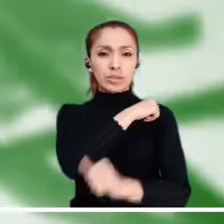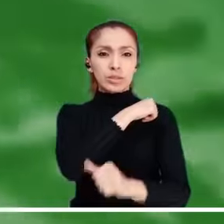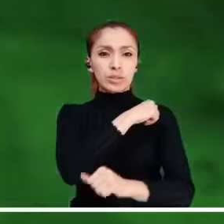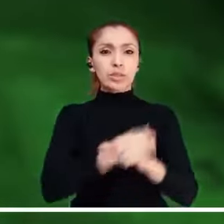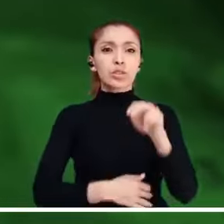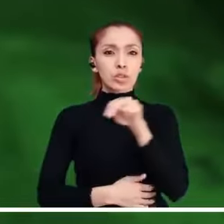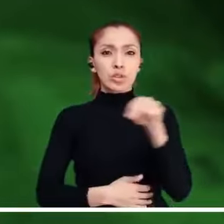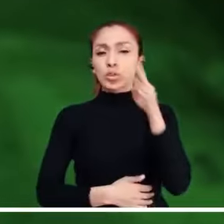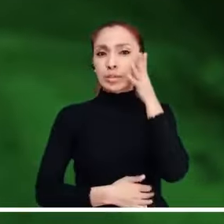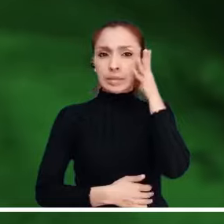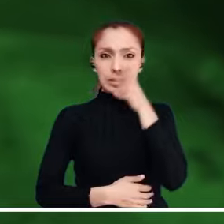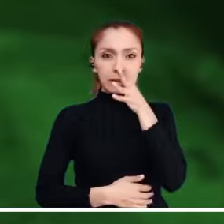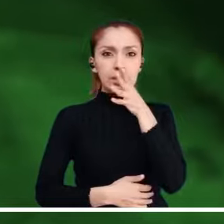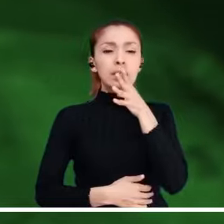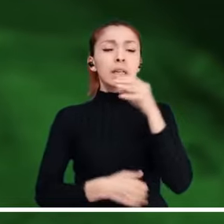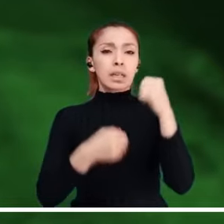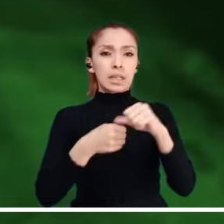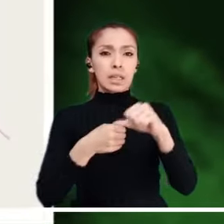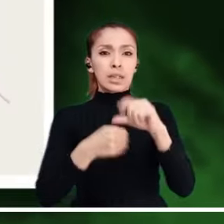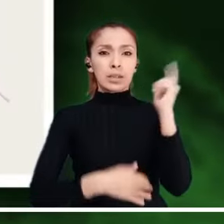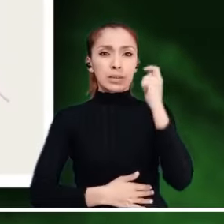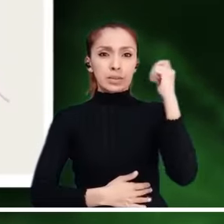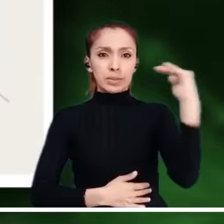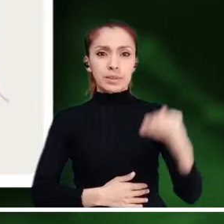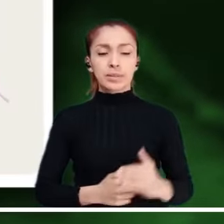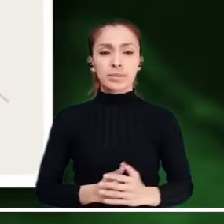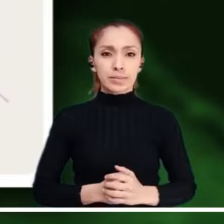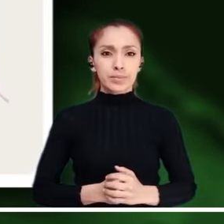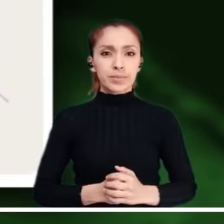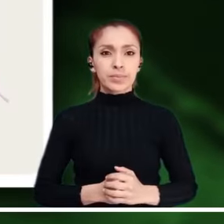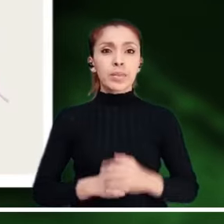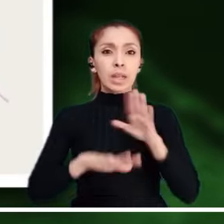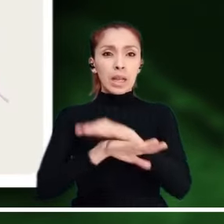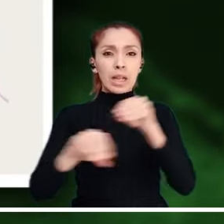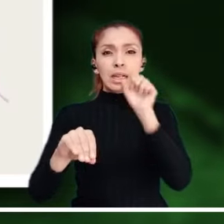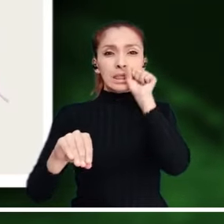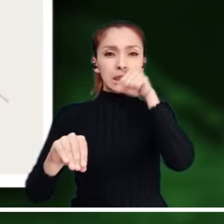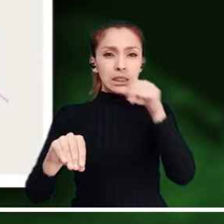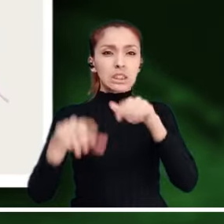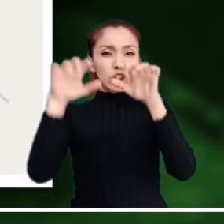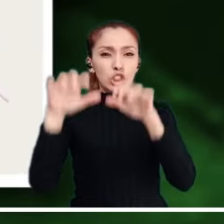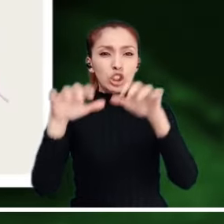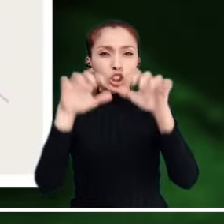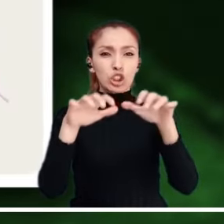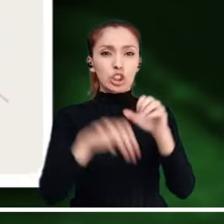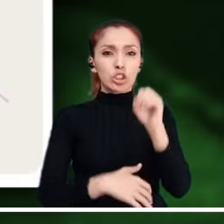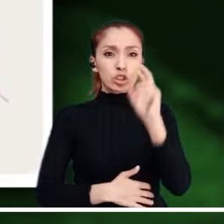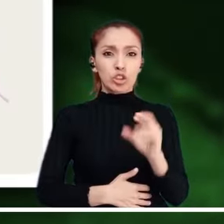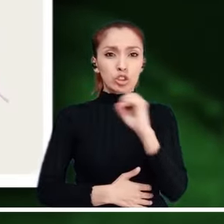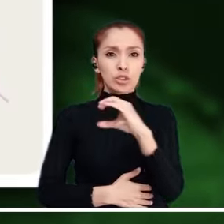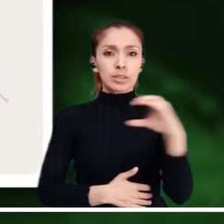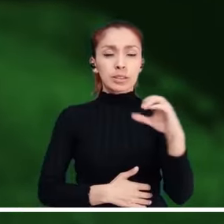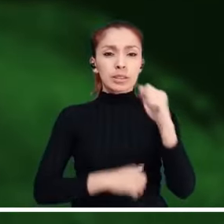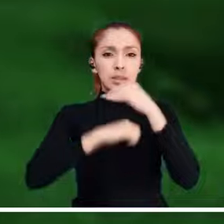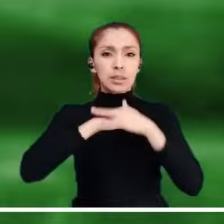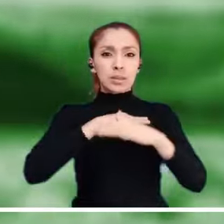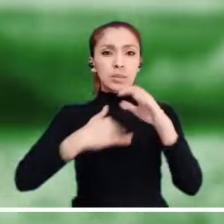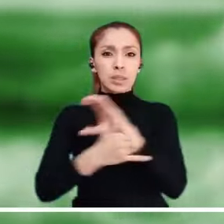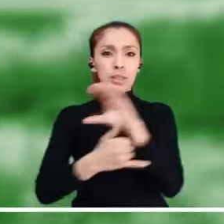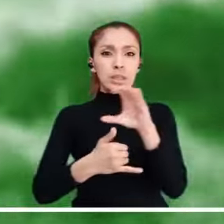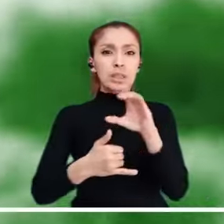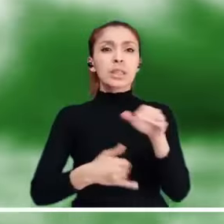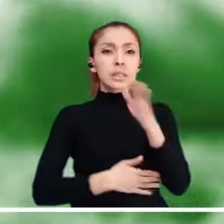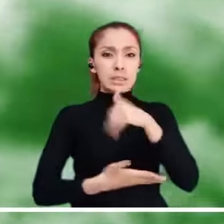Caribe, Valle del Cauca, Chocó, Antioquia, Boyacá, Norte de Santander, Arauca y Meta. Alerta